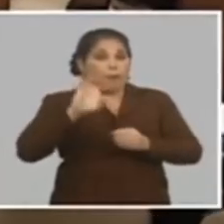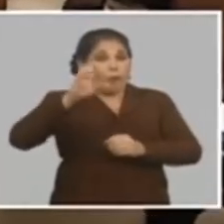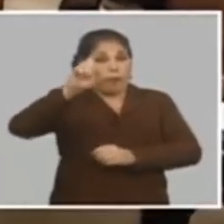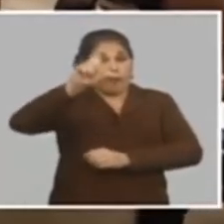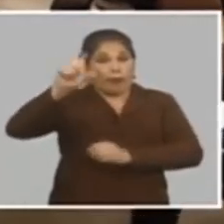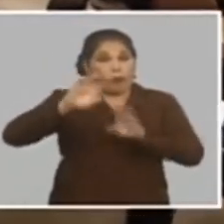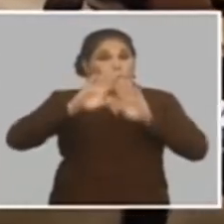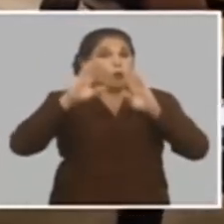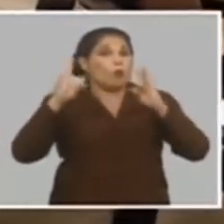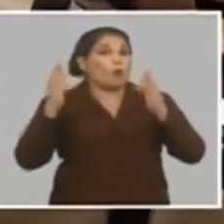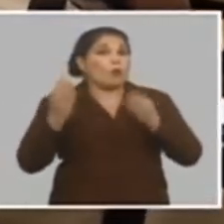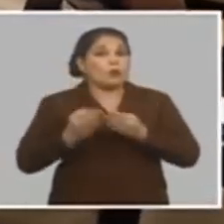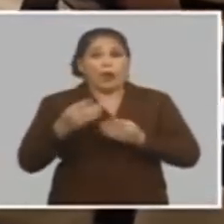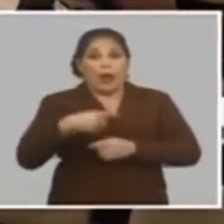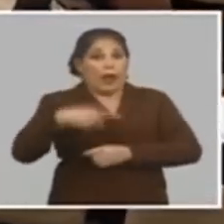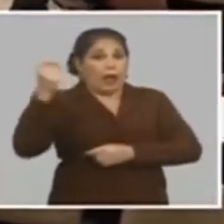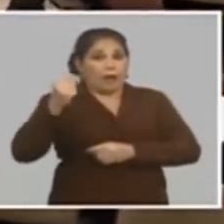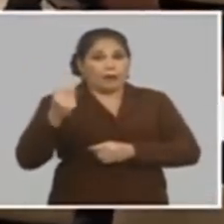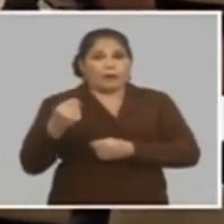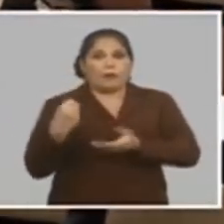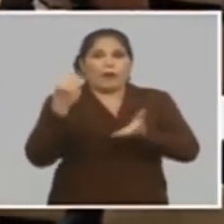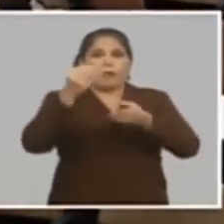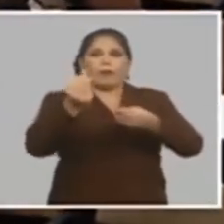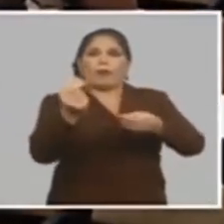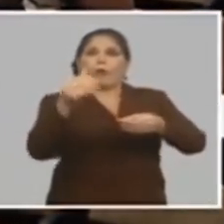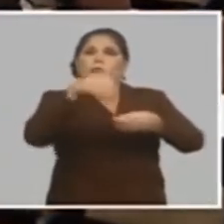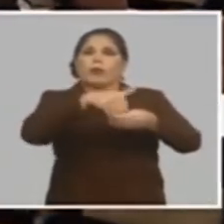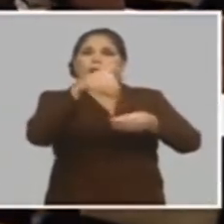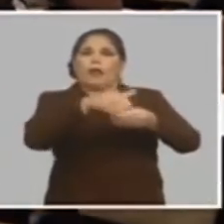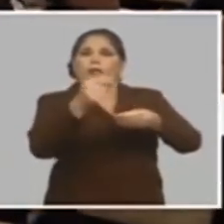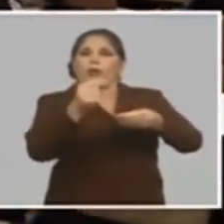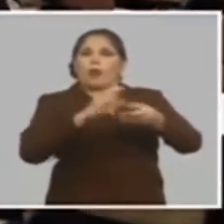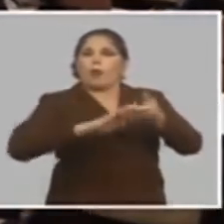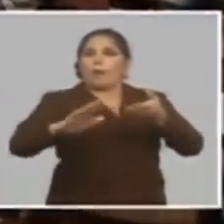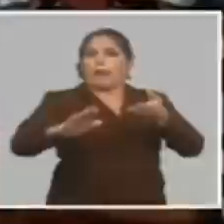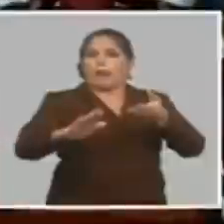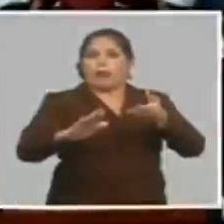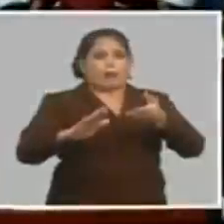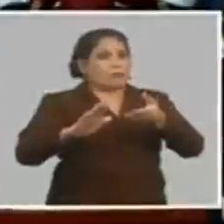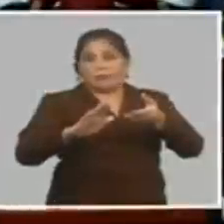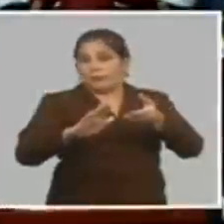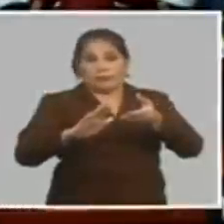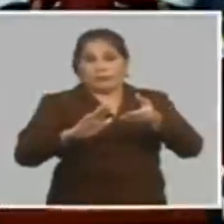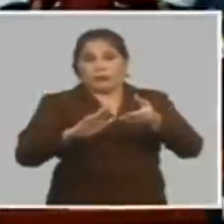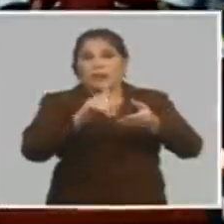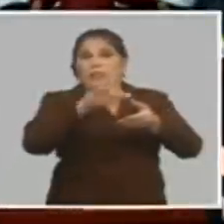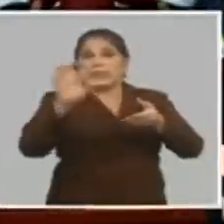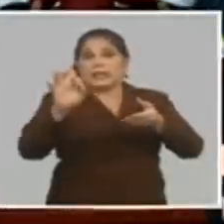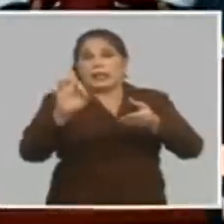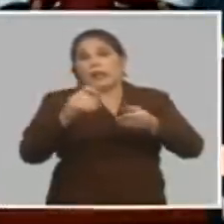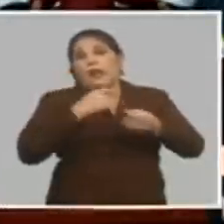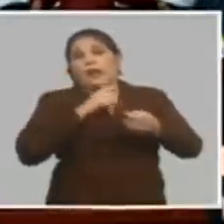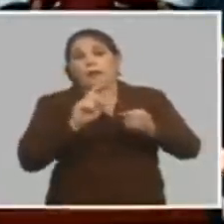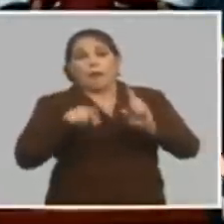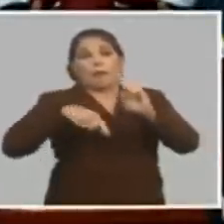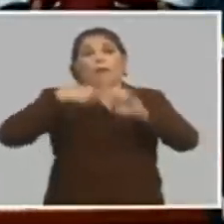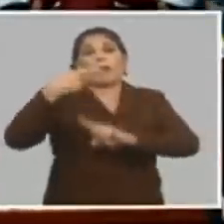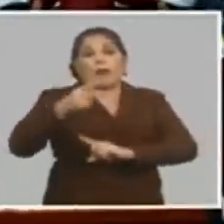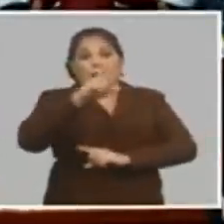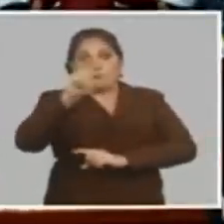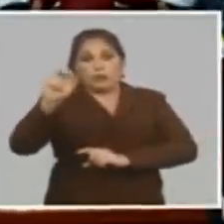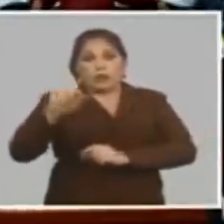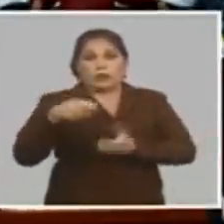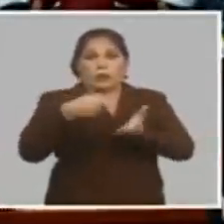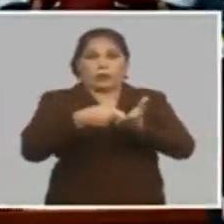banco en el mundo automáticamente le pone usted una cuenta un dinero y usted se acostó con 100 pesos una cuenta y se levantó con 200